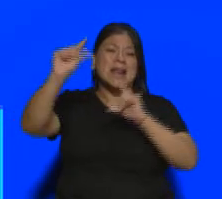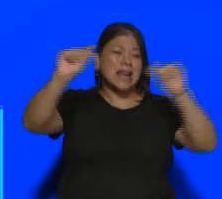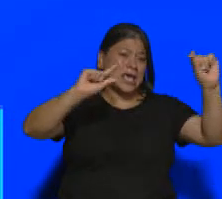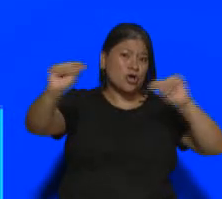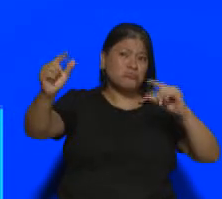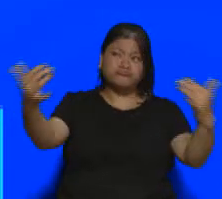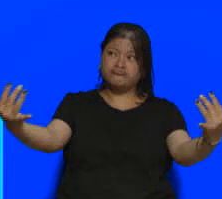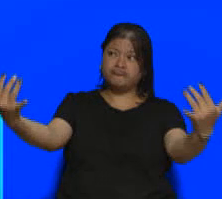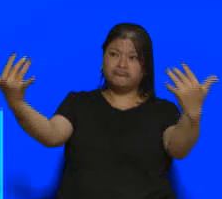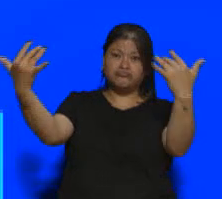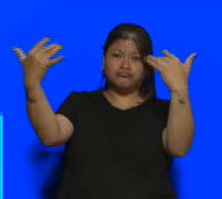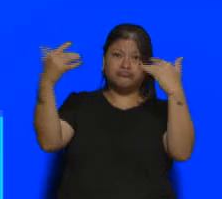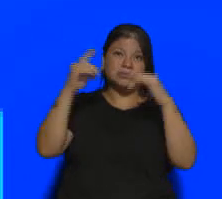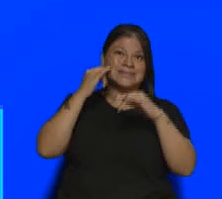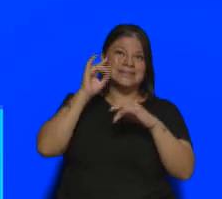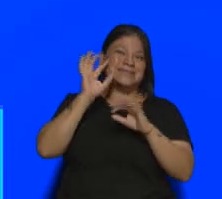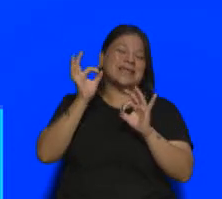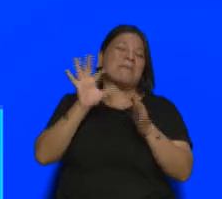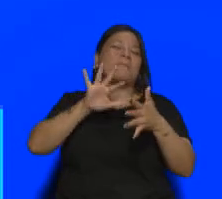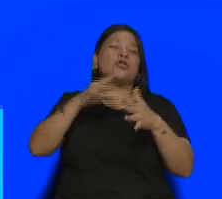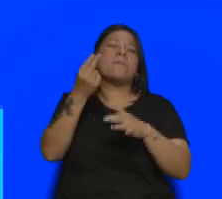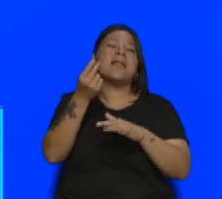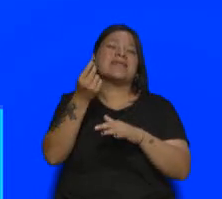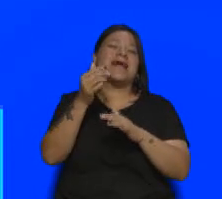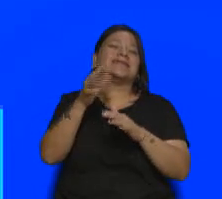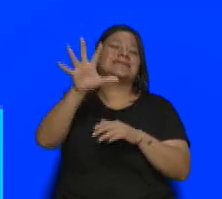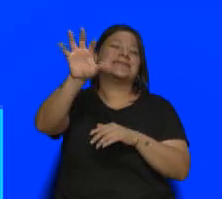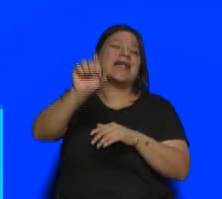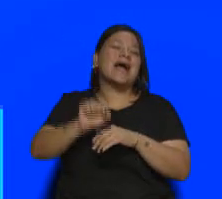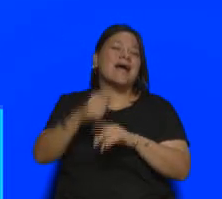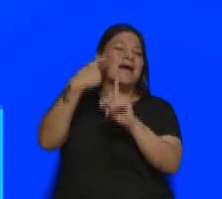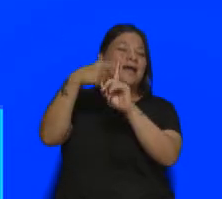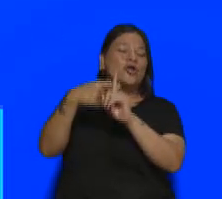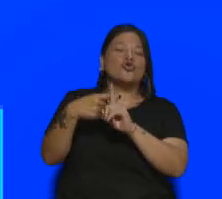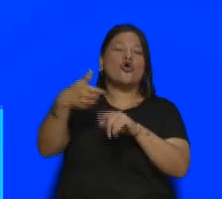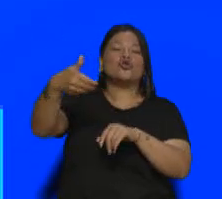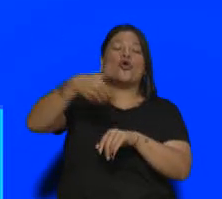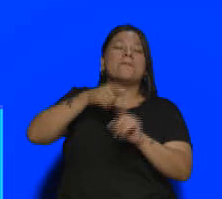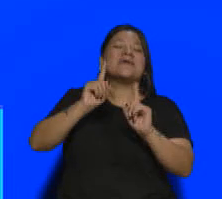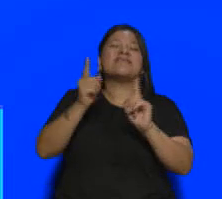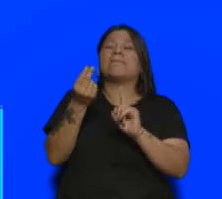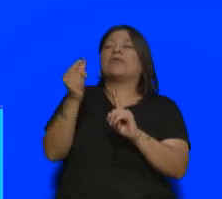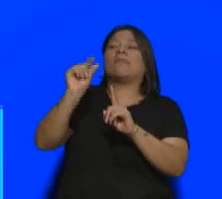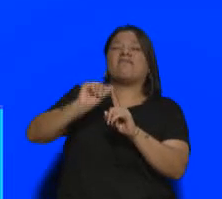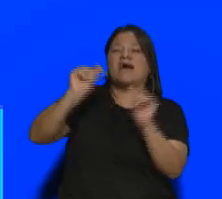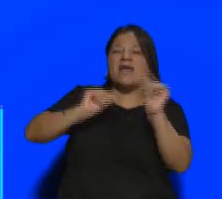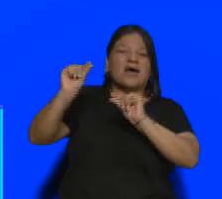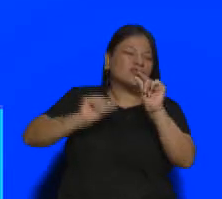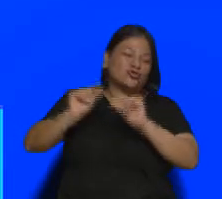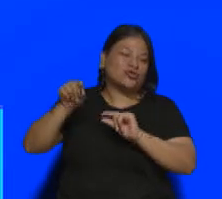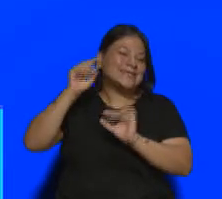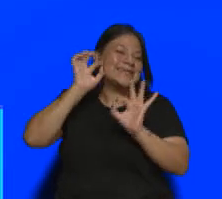Buenos Aires, ya viene con sus vacaciones un poco ya estipuladas. No hay una cuestión de regateo en cuanto a los precios, sino los precios están